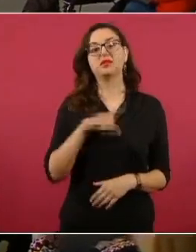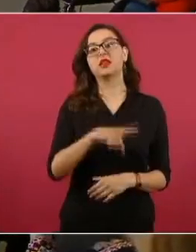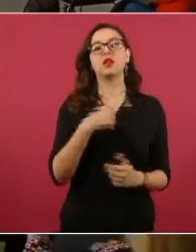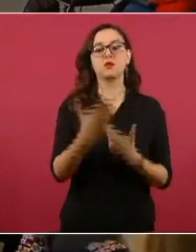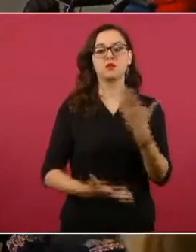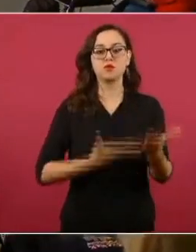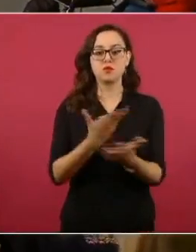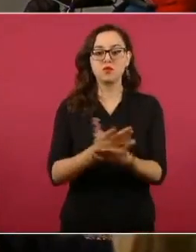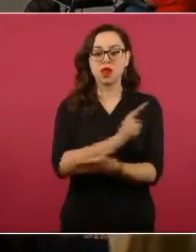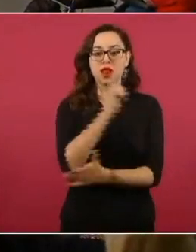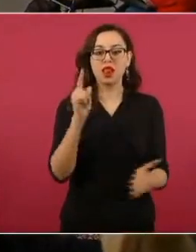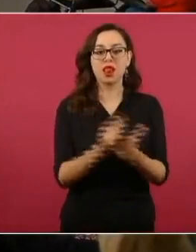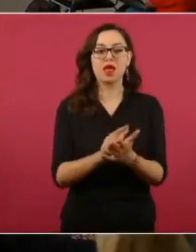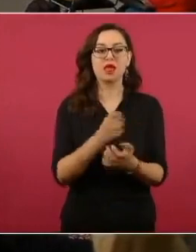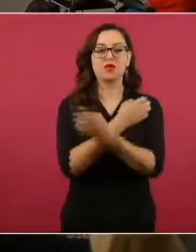educativa.